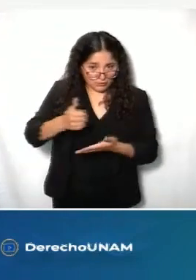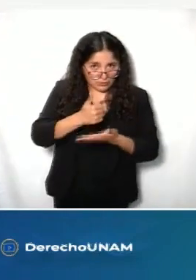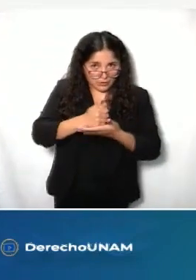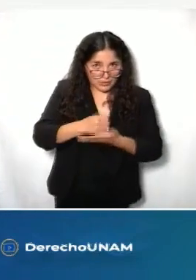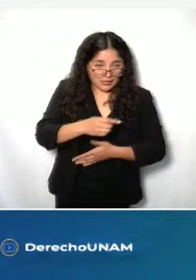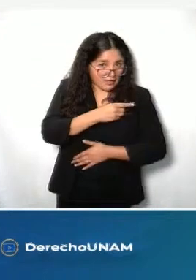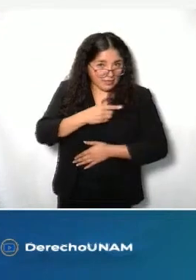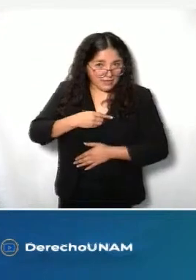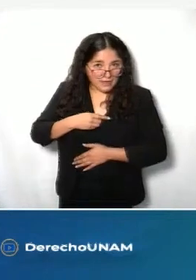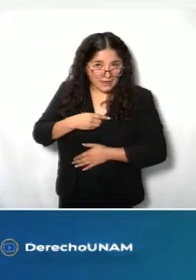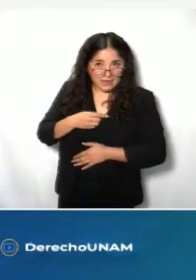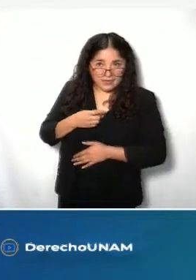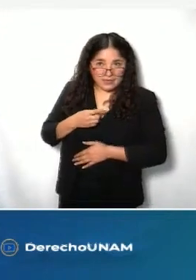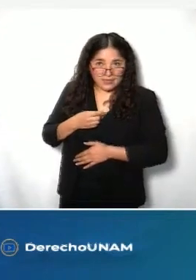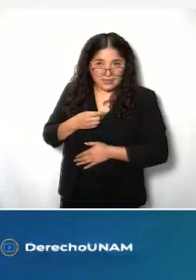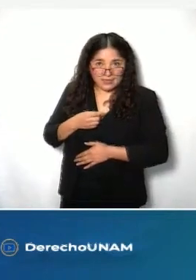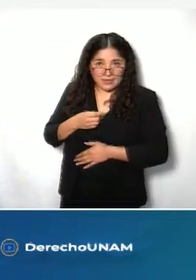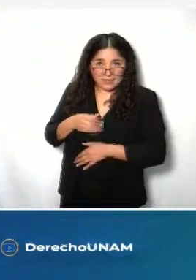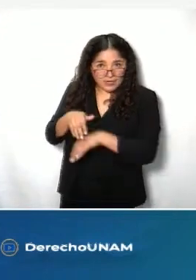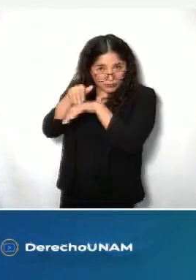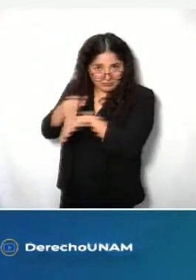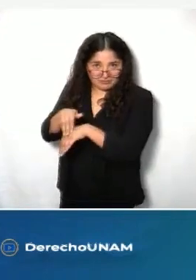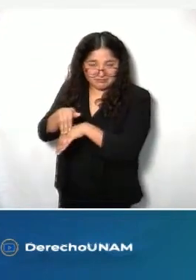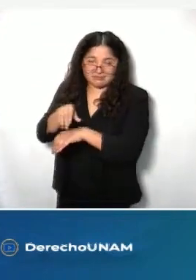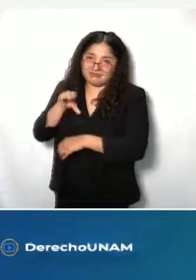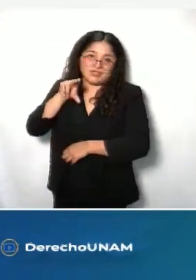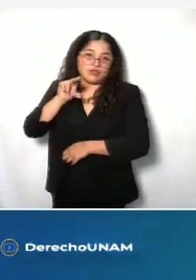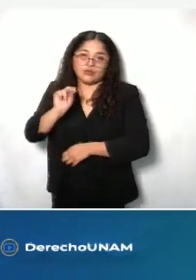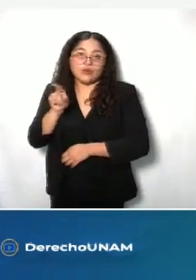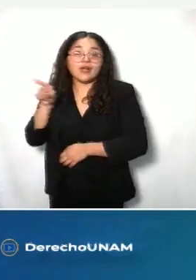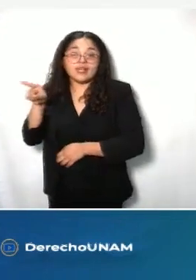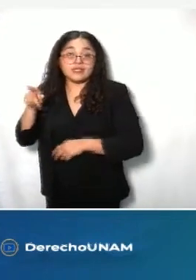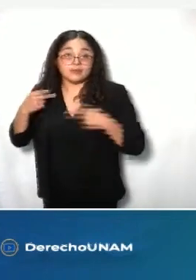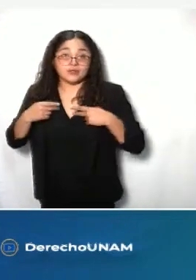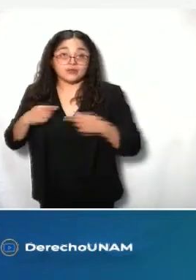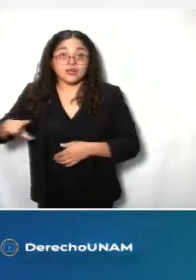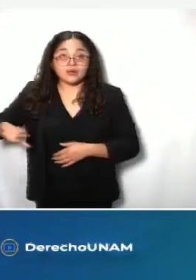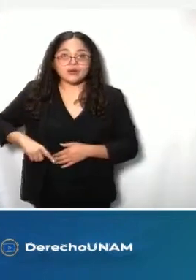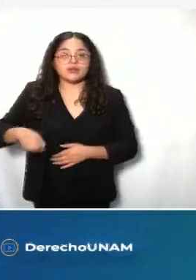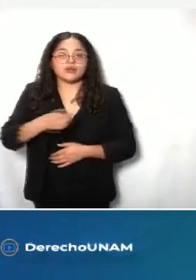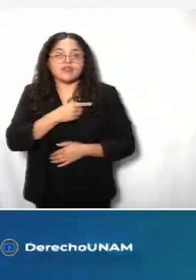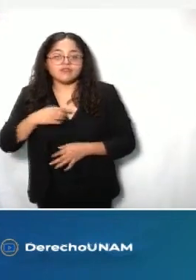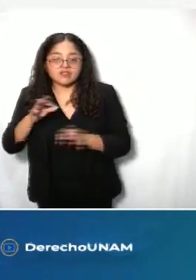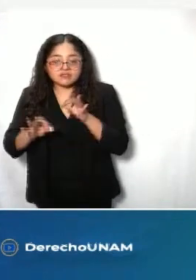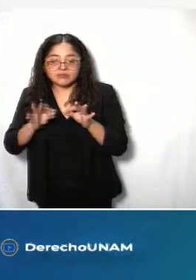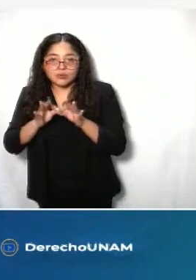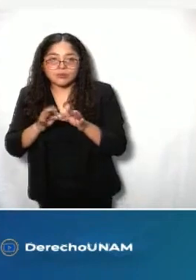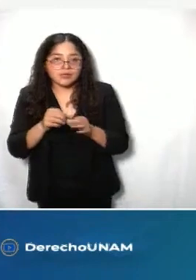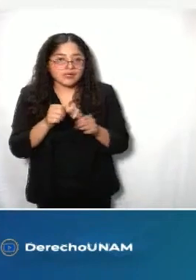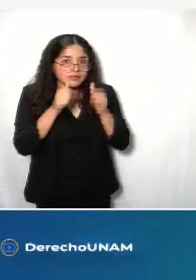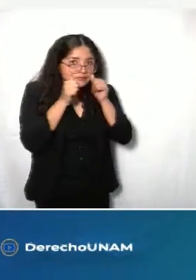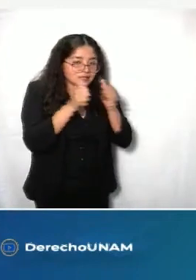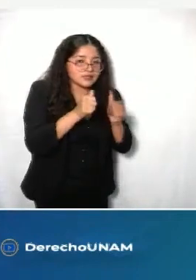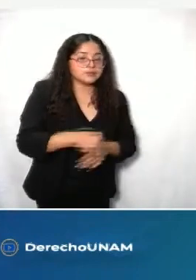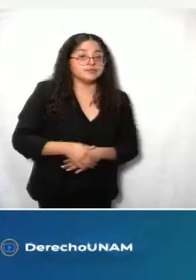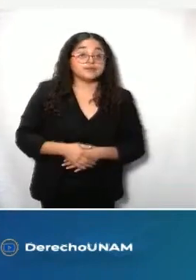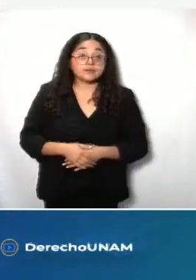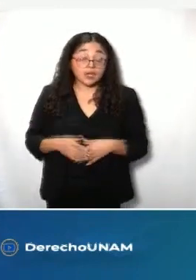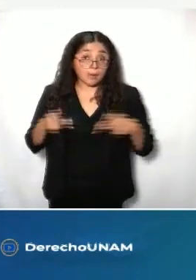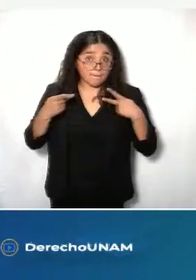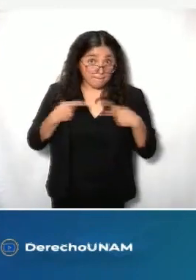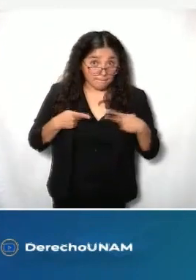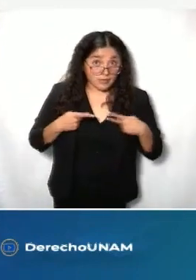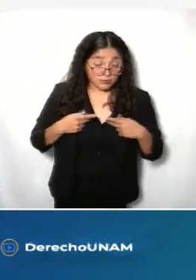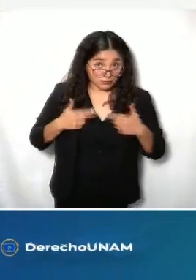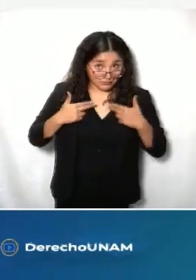derecho. A mí me gusta decir, voy a decir una cosa que a veces preocupa, los humanos, los seres humanos cuando